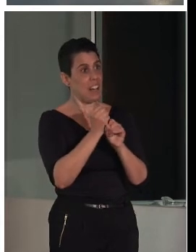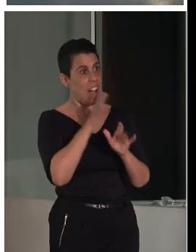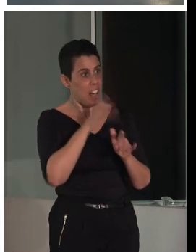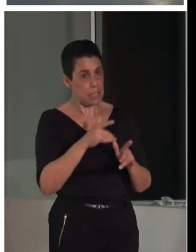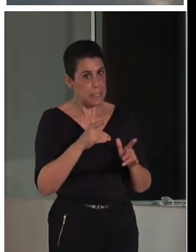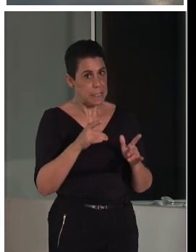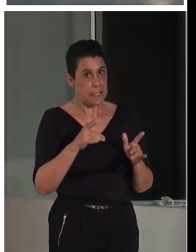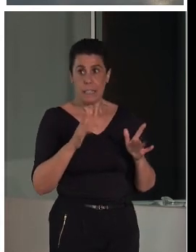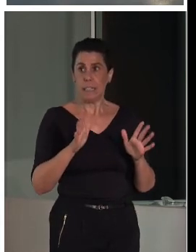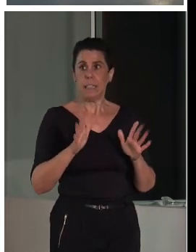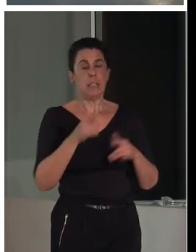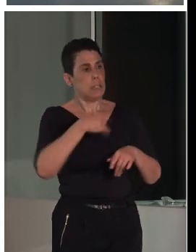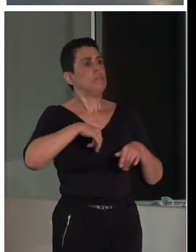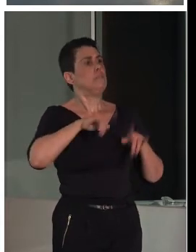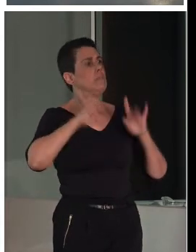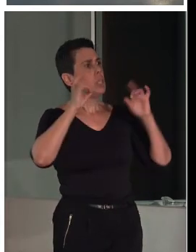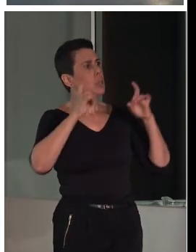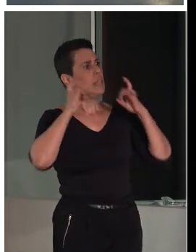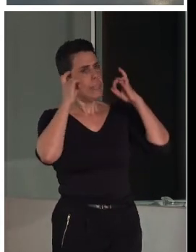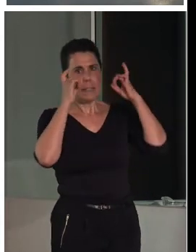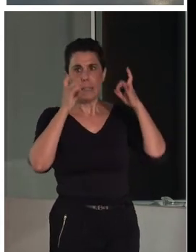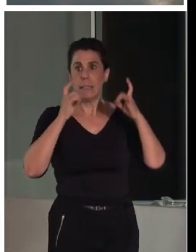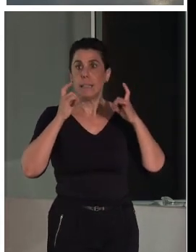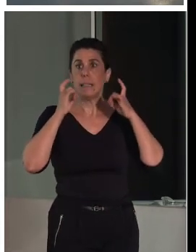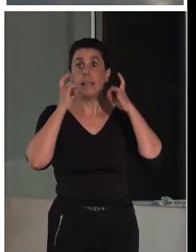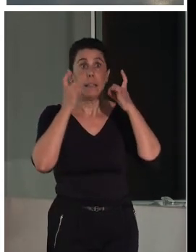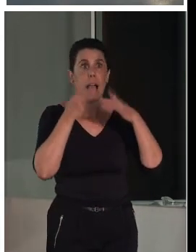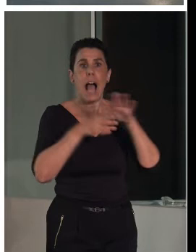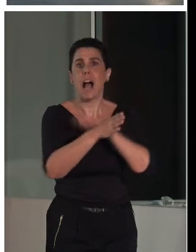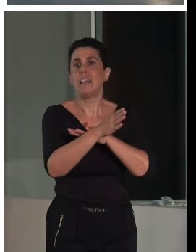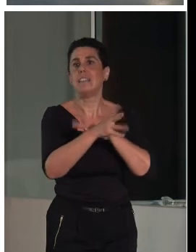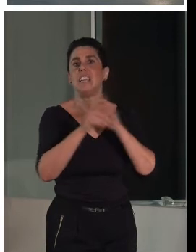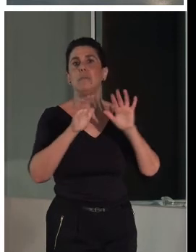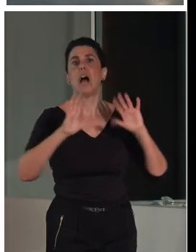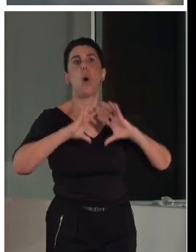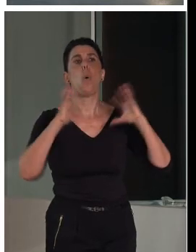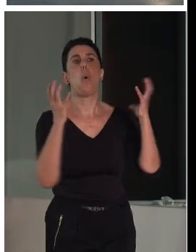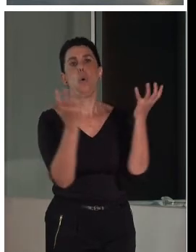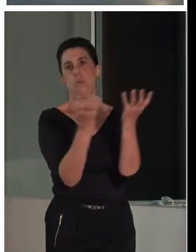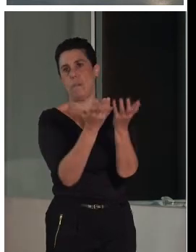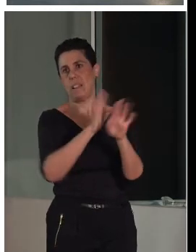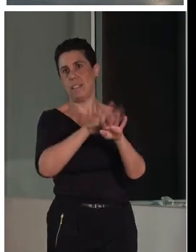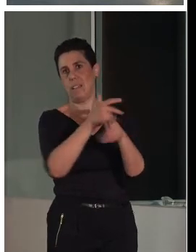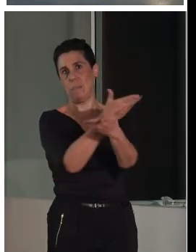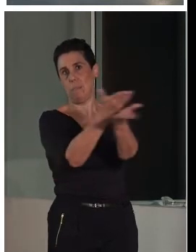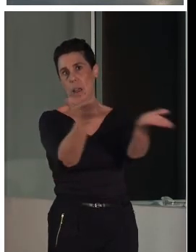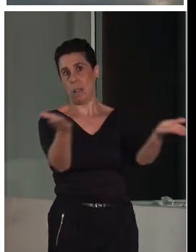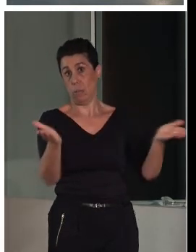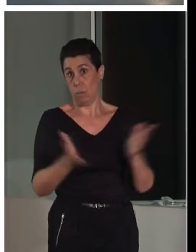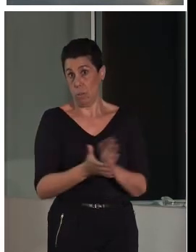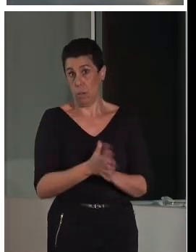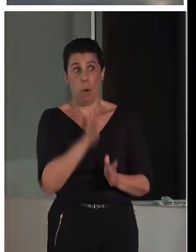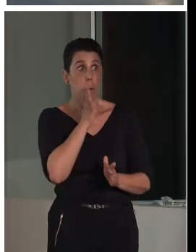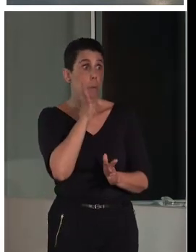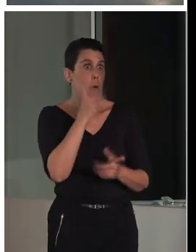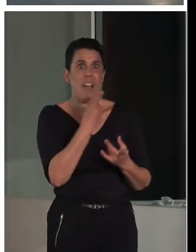Intentar… Nosotros hemos empezado por la accesibilidad universal para todos. ¿Por qué hemos empezado? Porque tenemos que abrir la puerta. Y